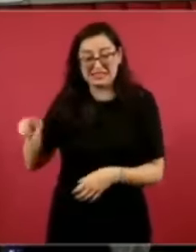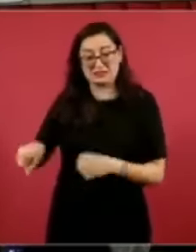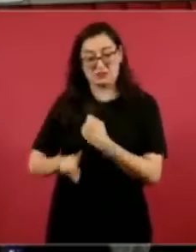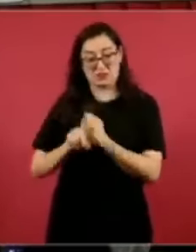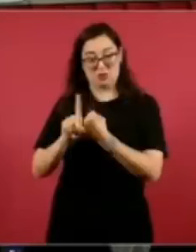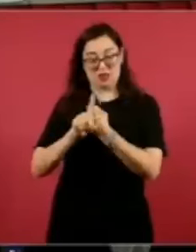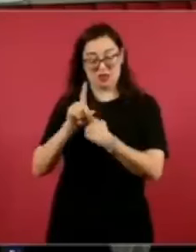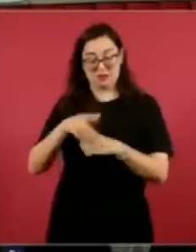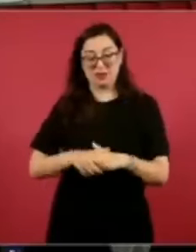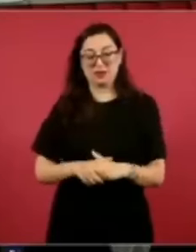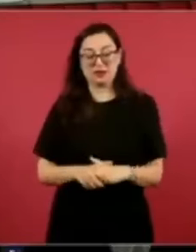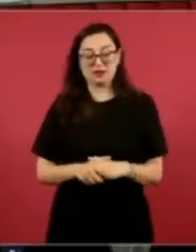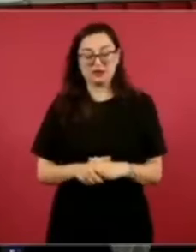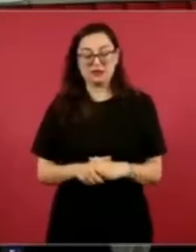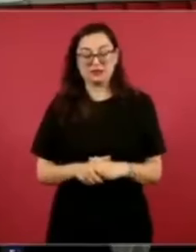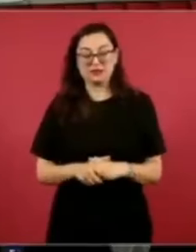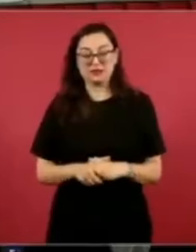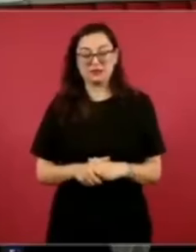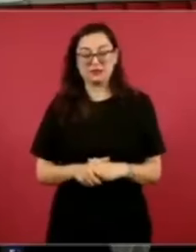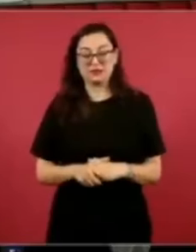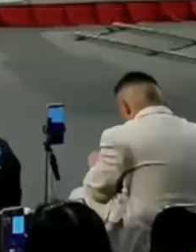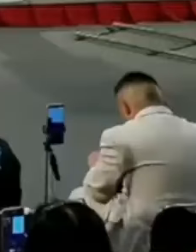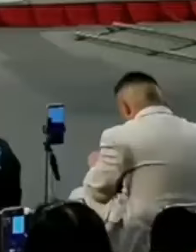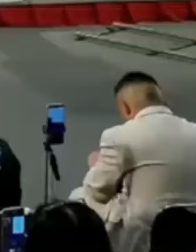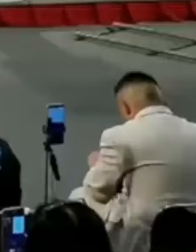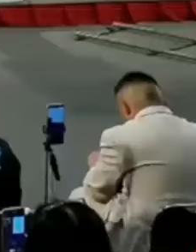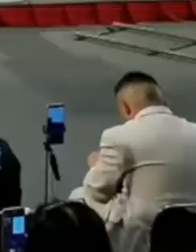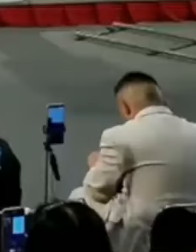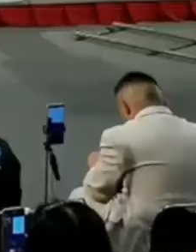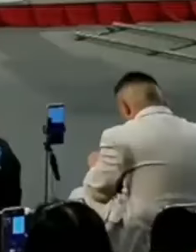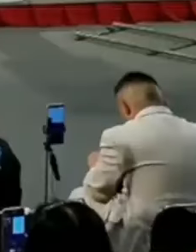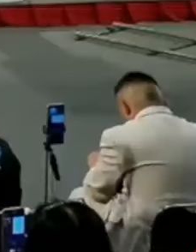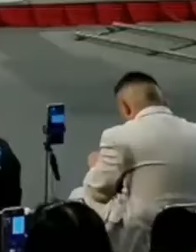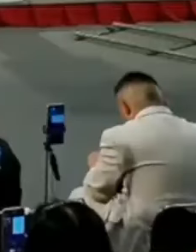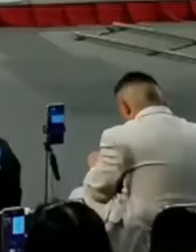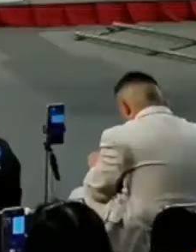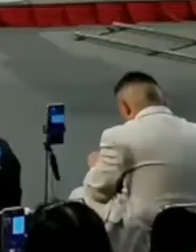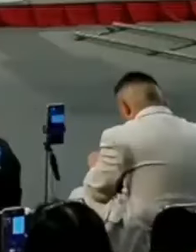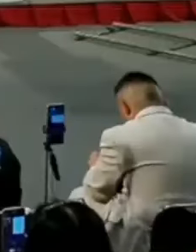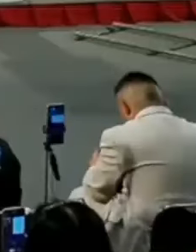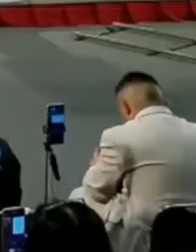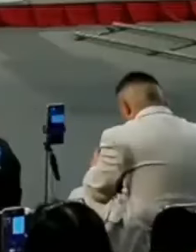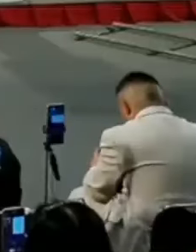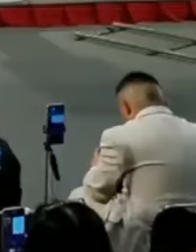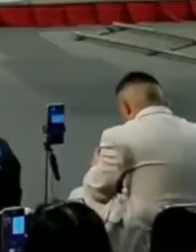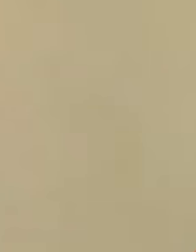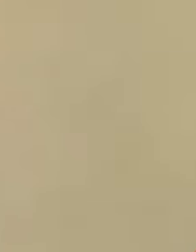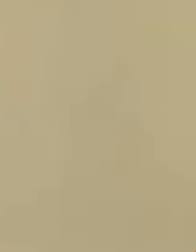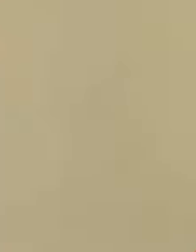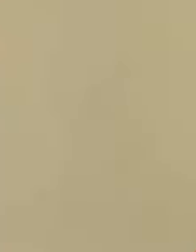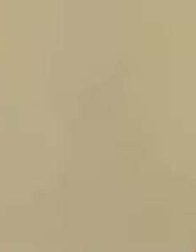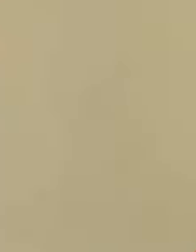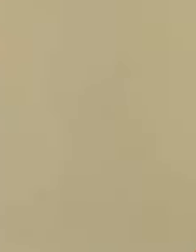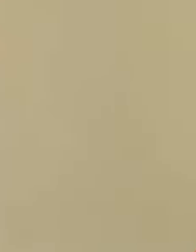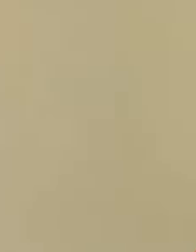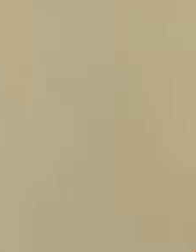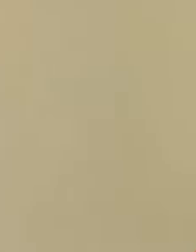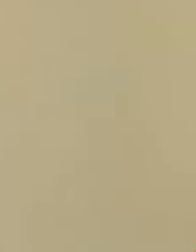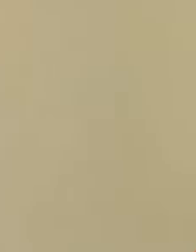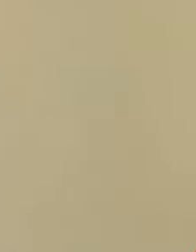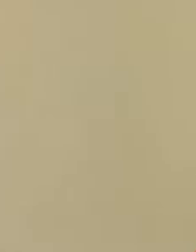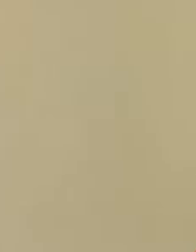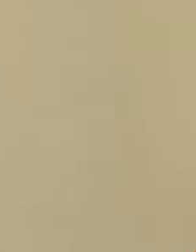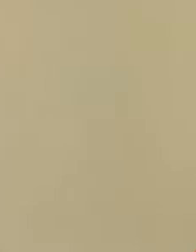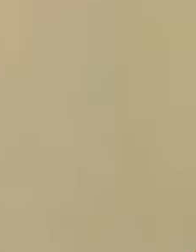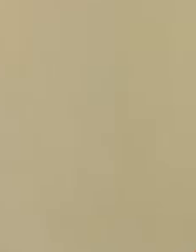Se le dio contestación al interesado en el sentido de que el decreto